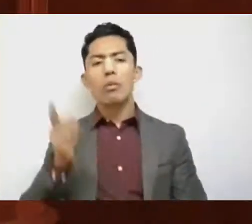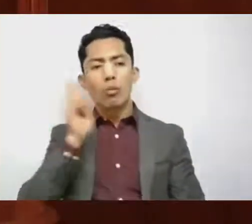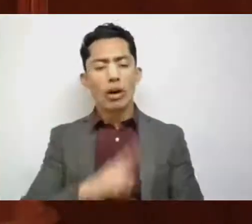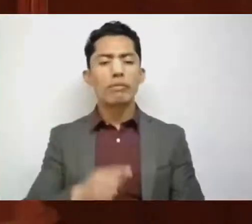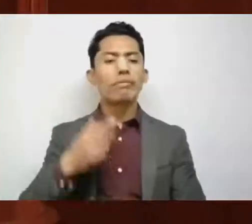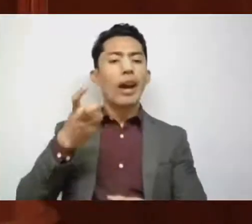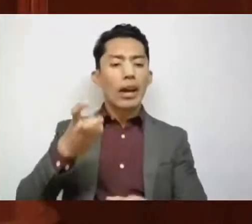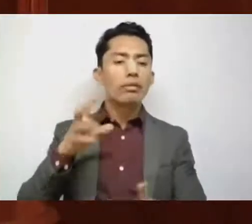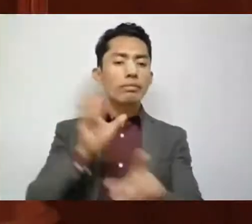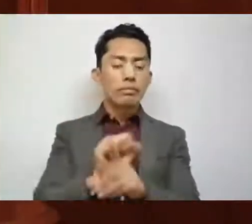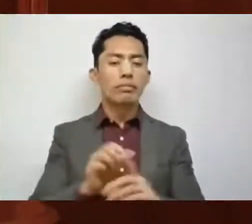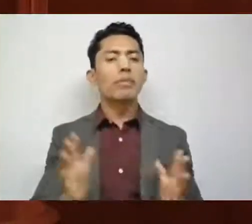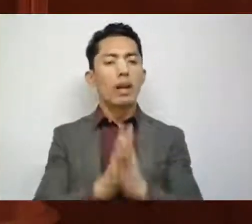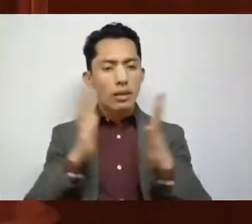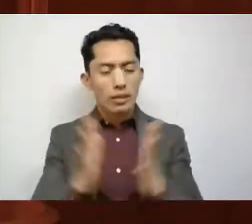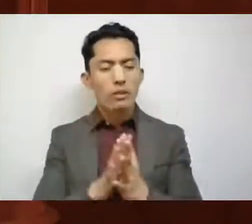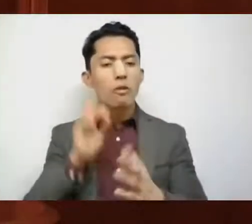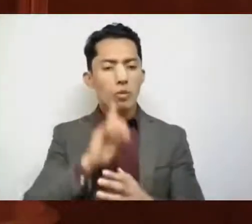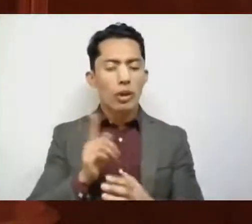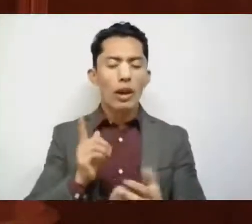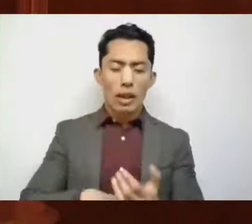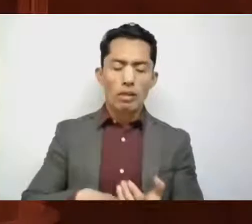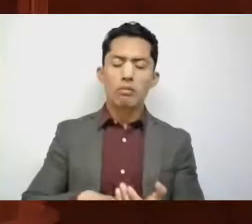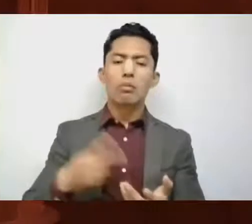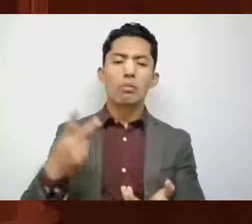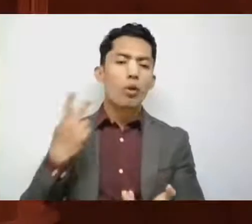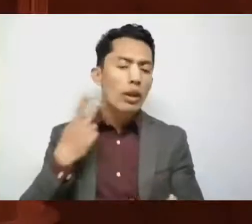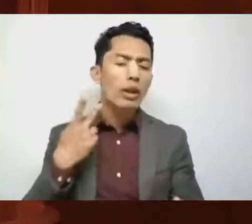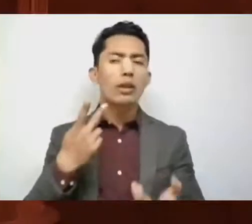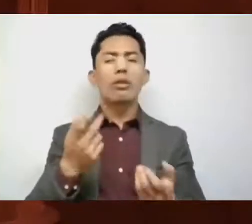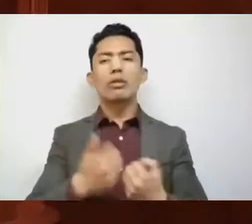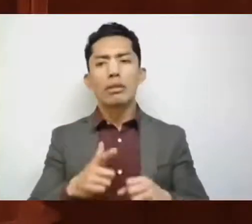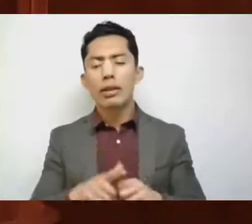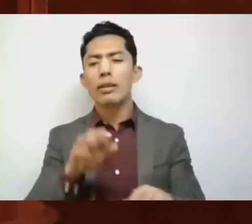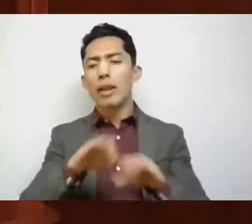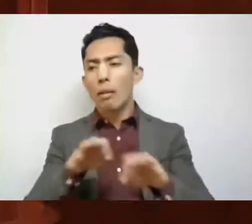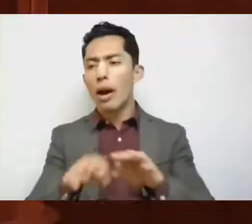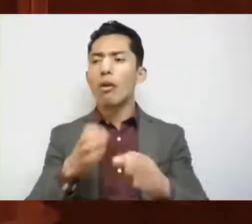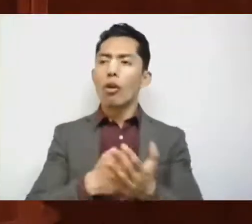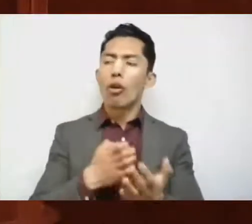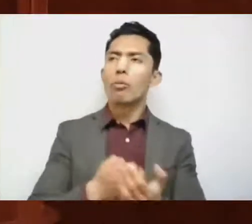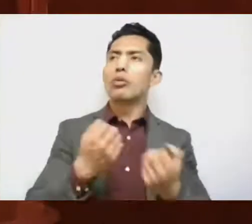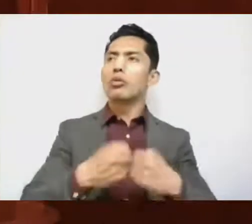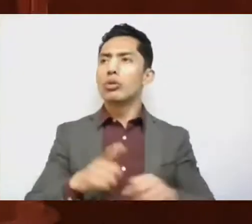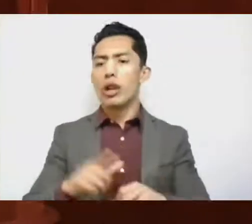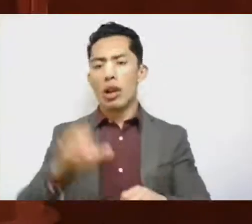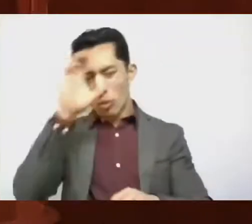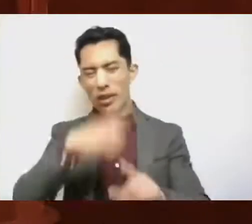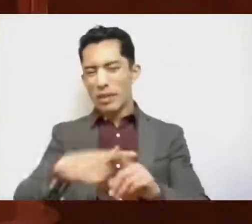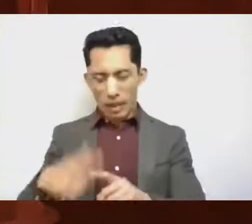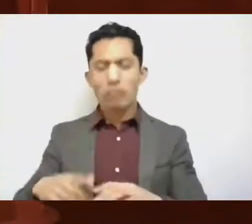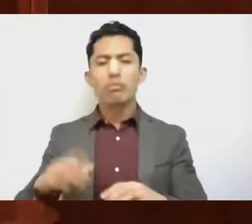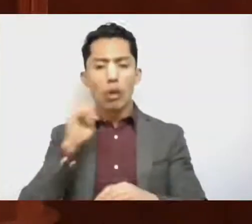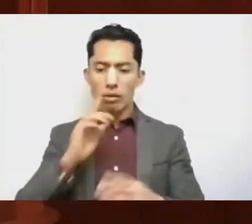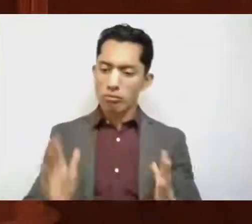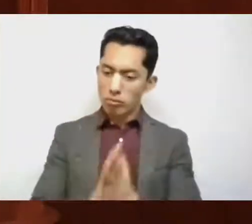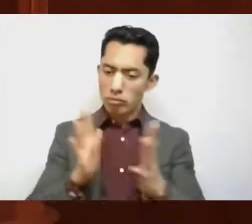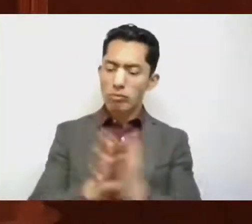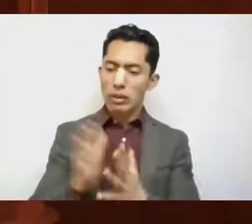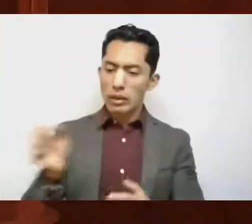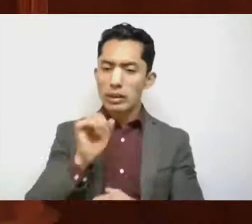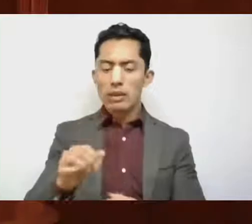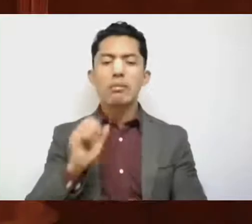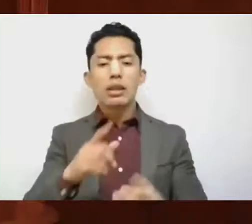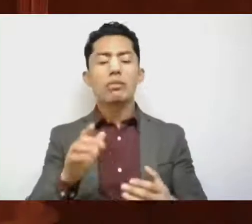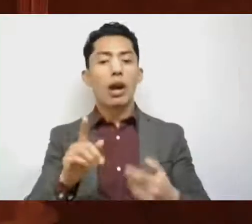la participación de las mujeres en la vida política, civil, laboral, económica, social y cultural, así como la prevención y eliminación de